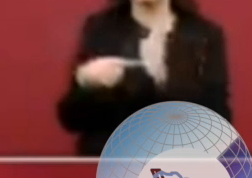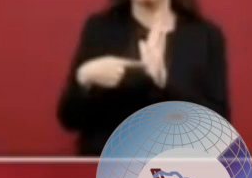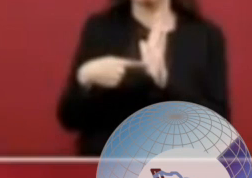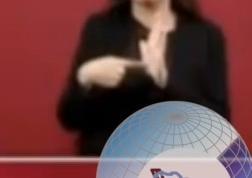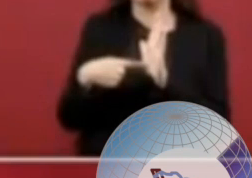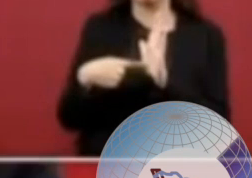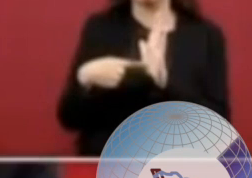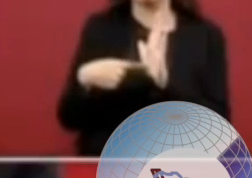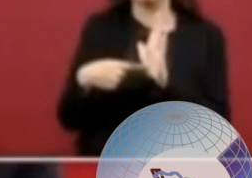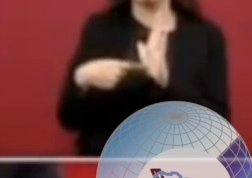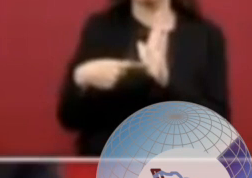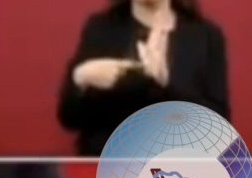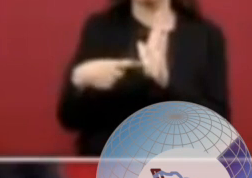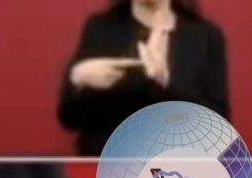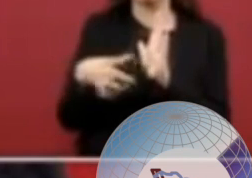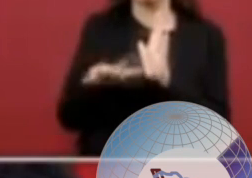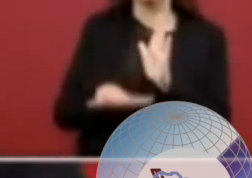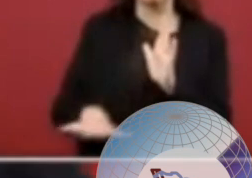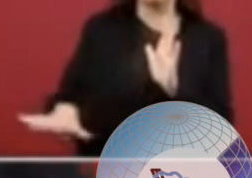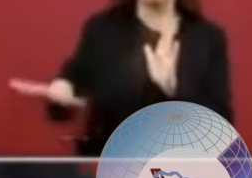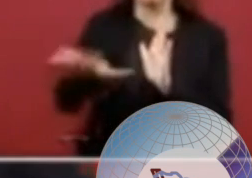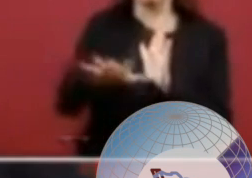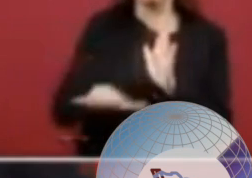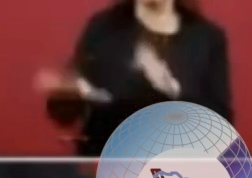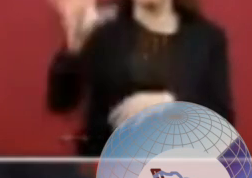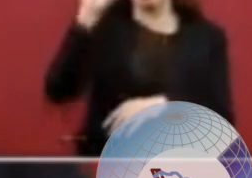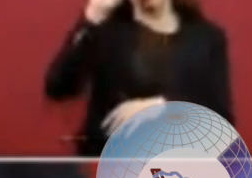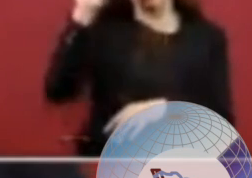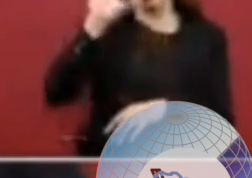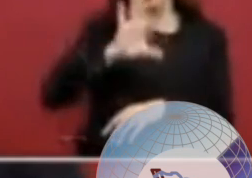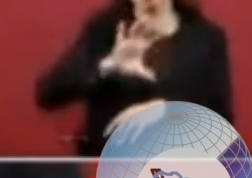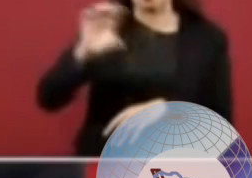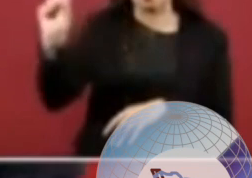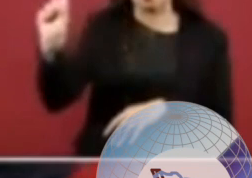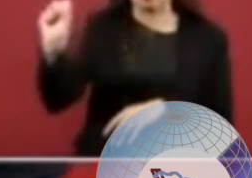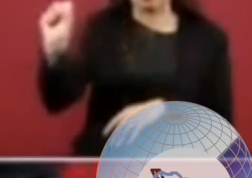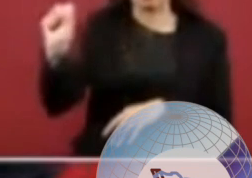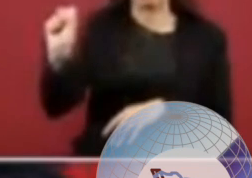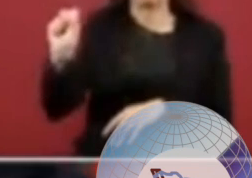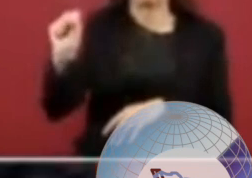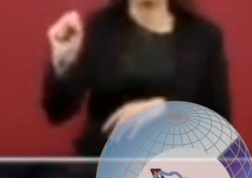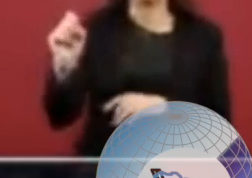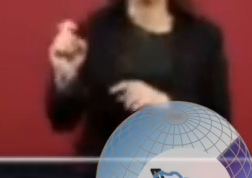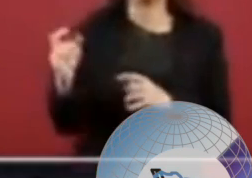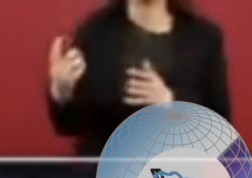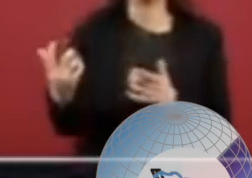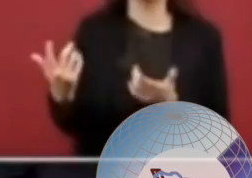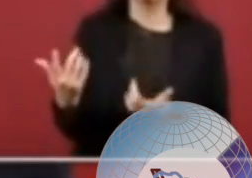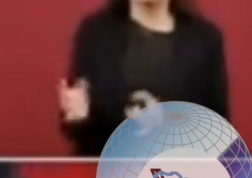a los pobladores de Morelos, que en el caso